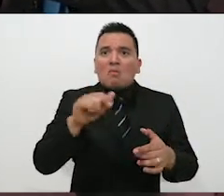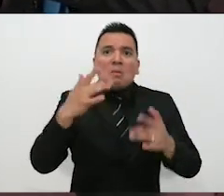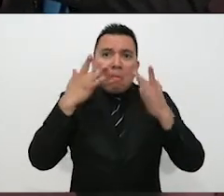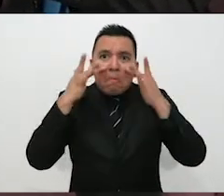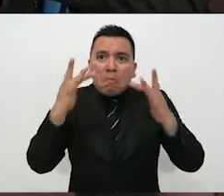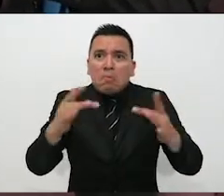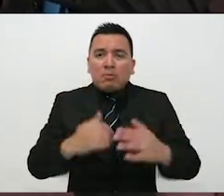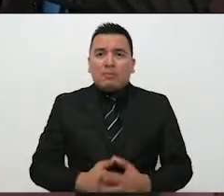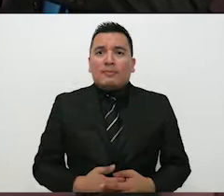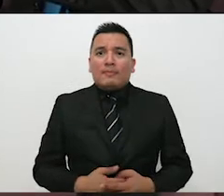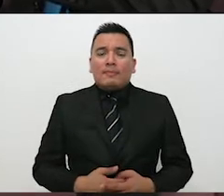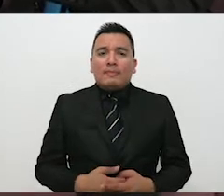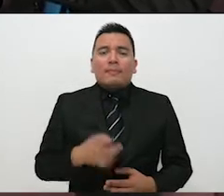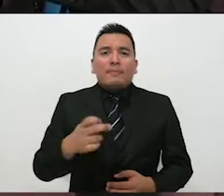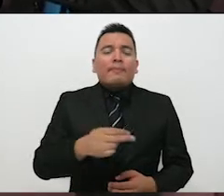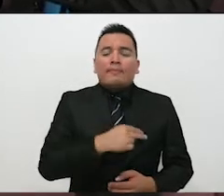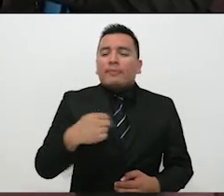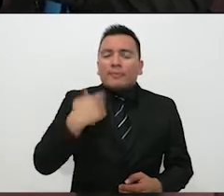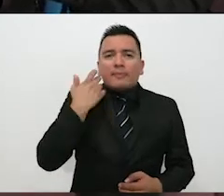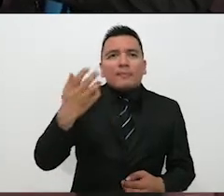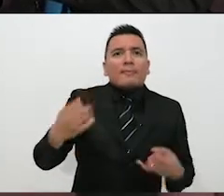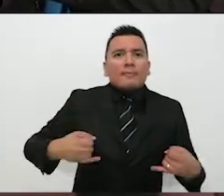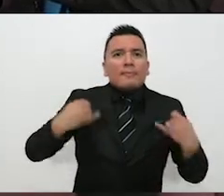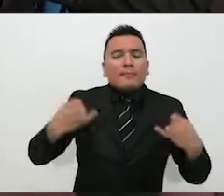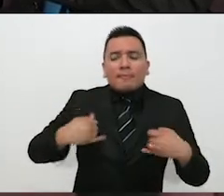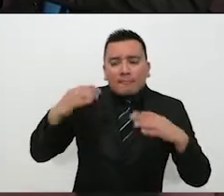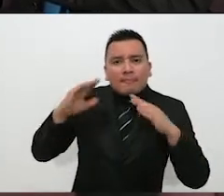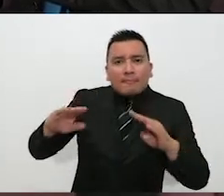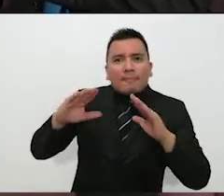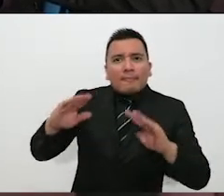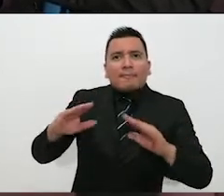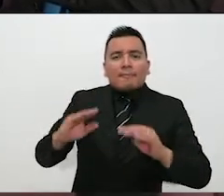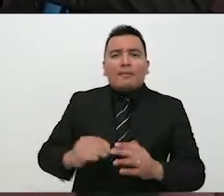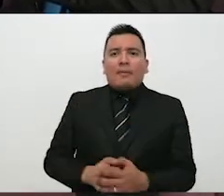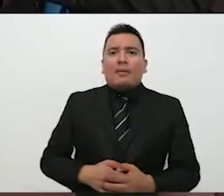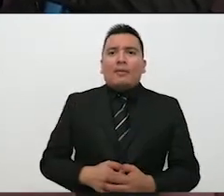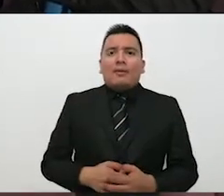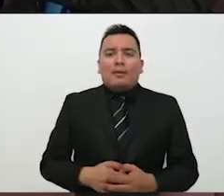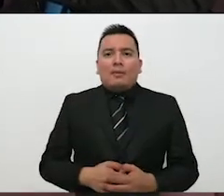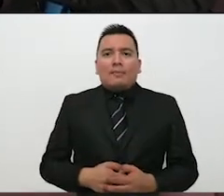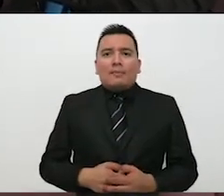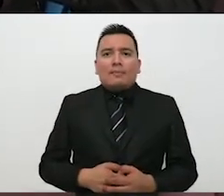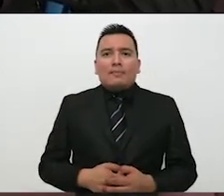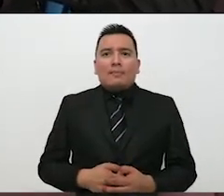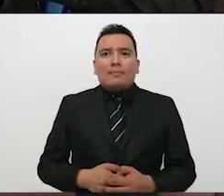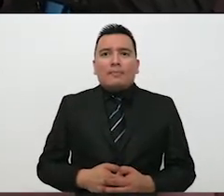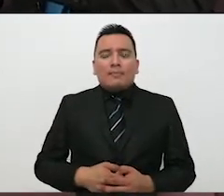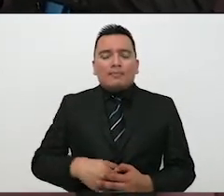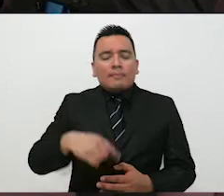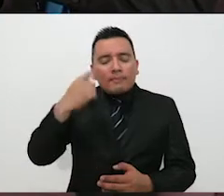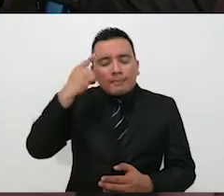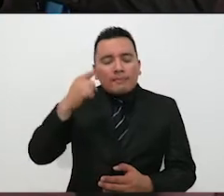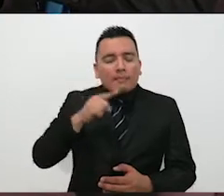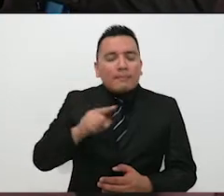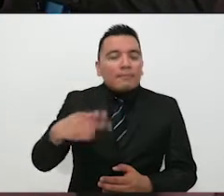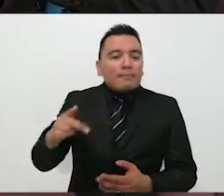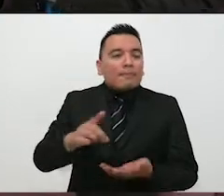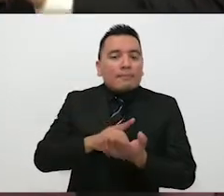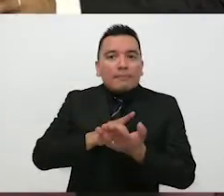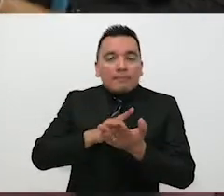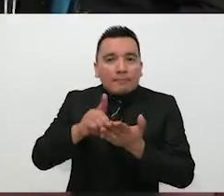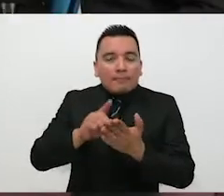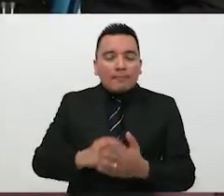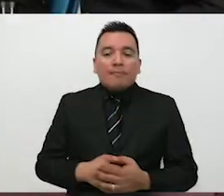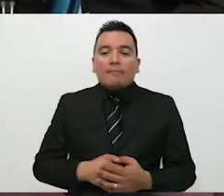medio de estos programas, los jóvenes pueden tener los primeros acercamientos con lo que es el ejercicio de todos estos derechos políticos y